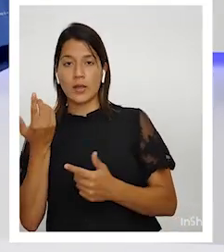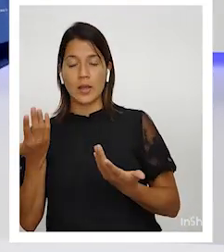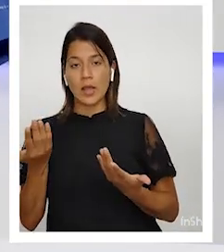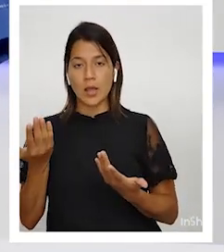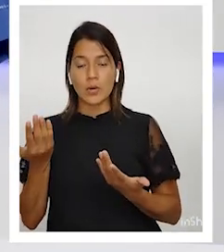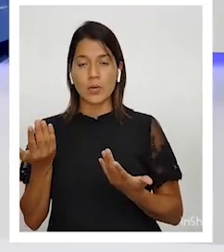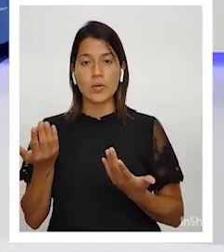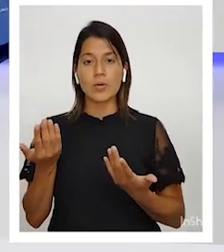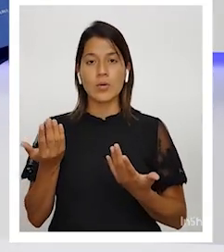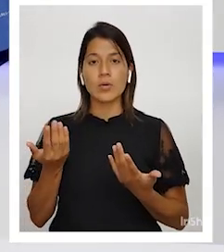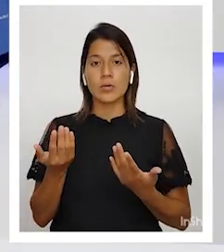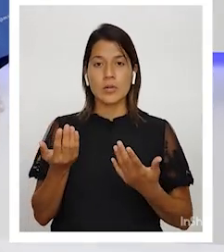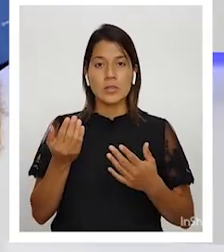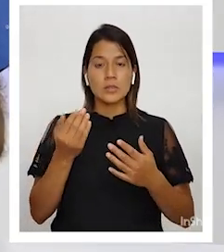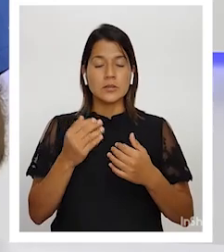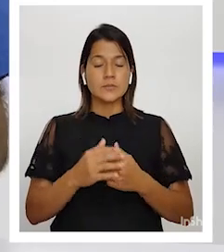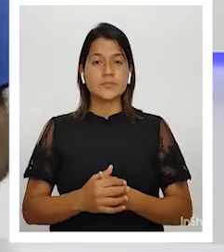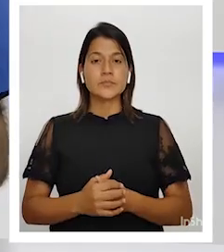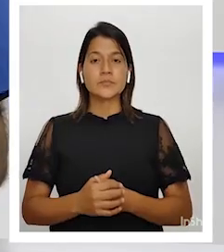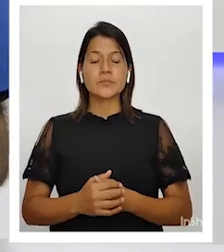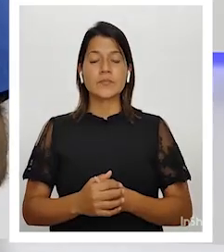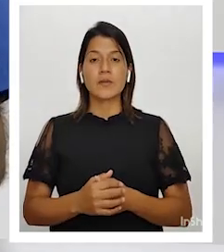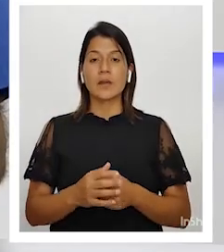sé dónde, un ingenio arrumbrado.